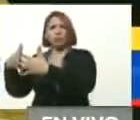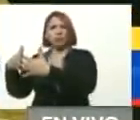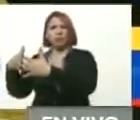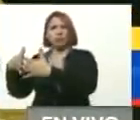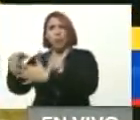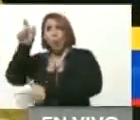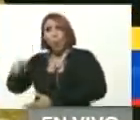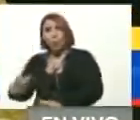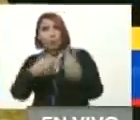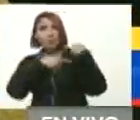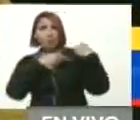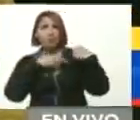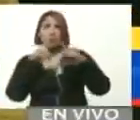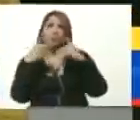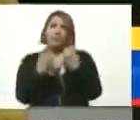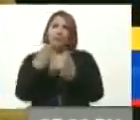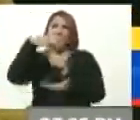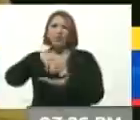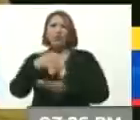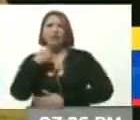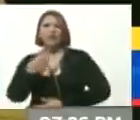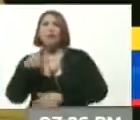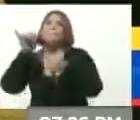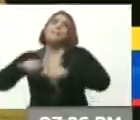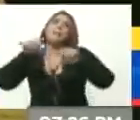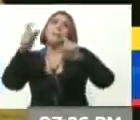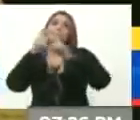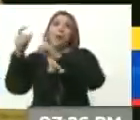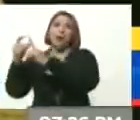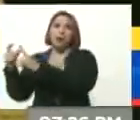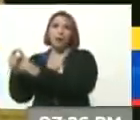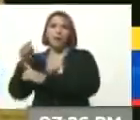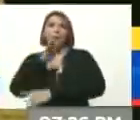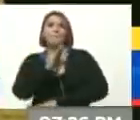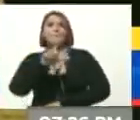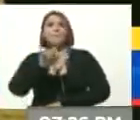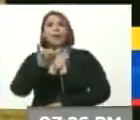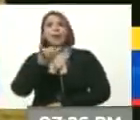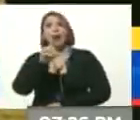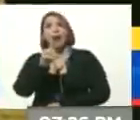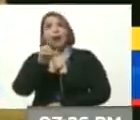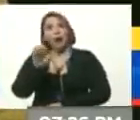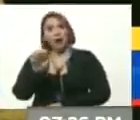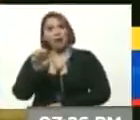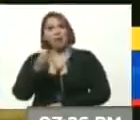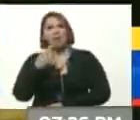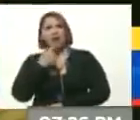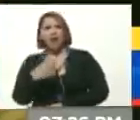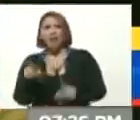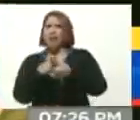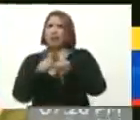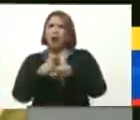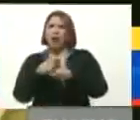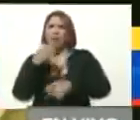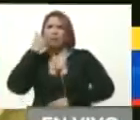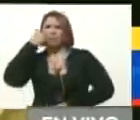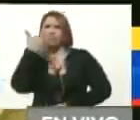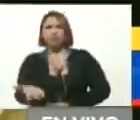Un representante del Departamento de Estado a decir las mismas palabras de Gerardo Bley. Declararon igualitos los dos. ¡Imbécil!